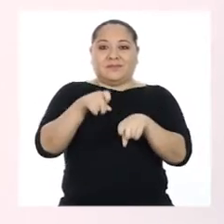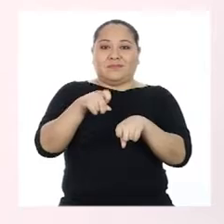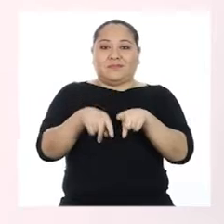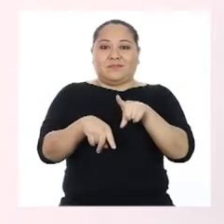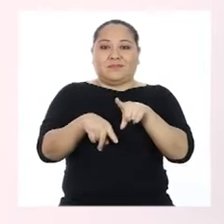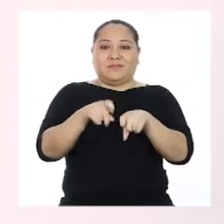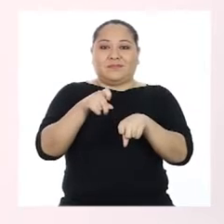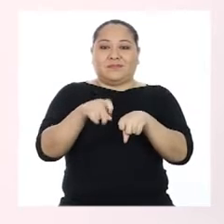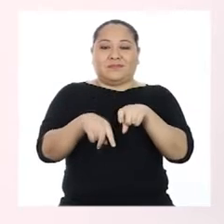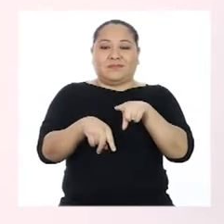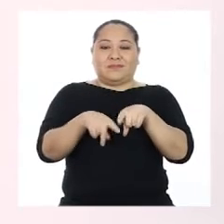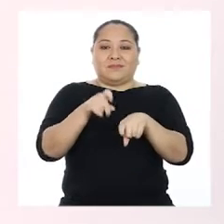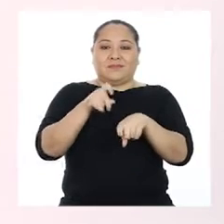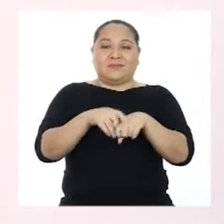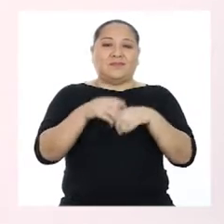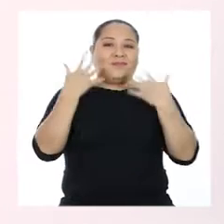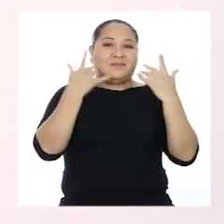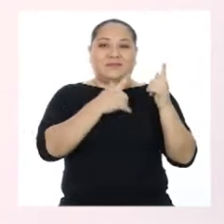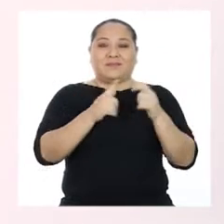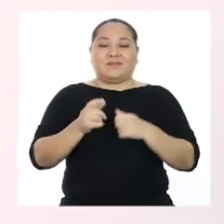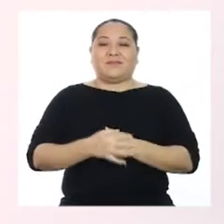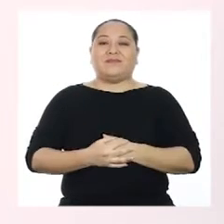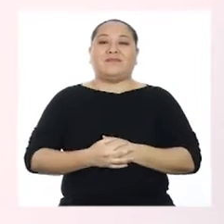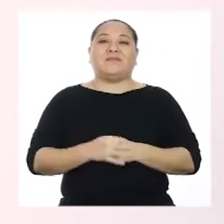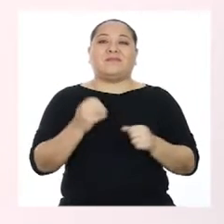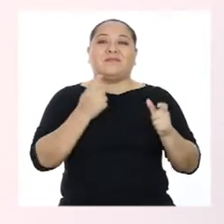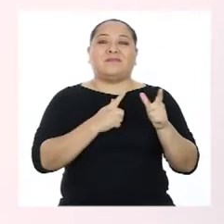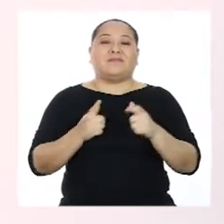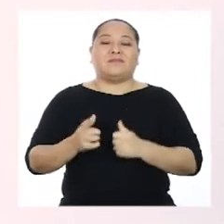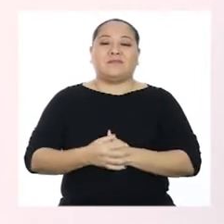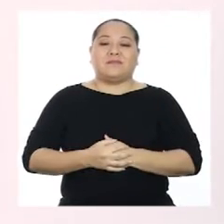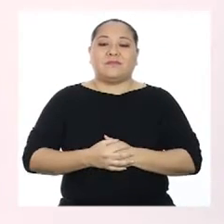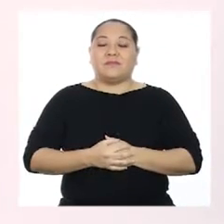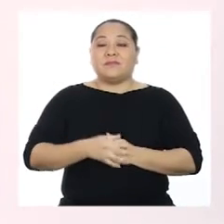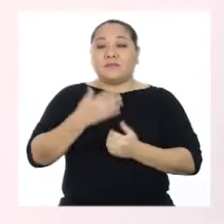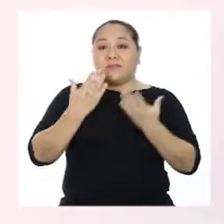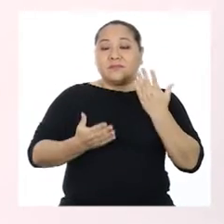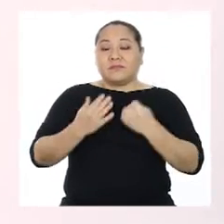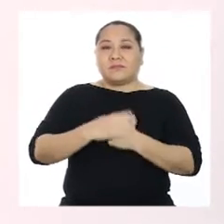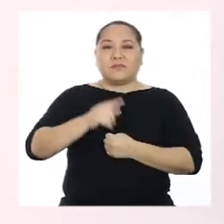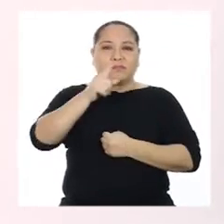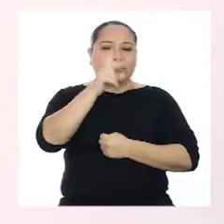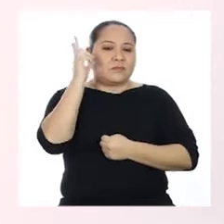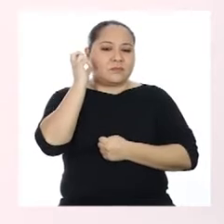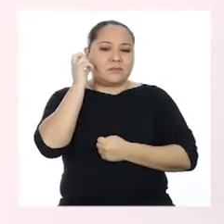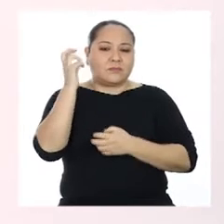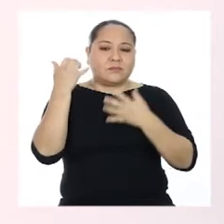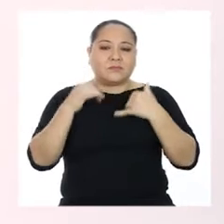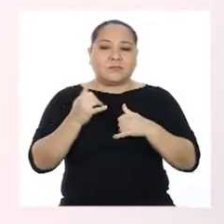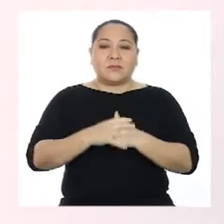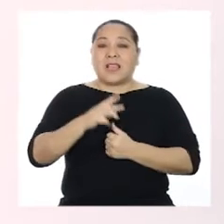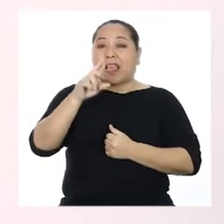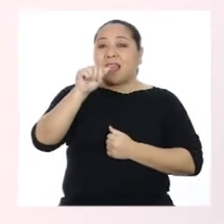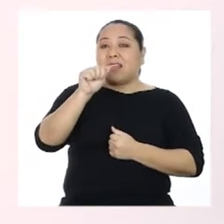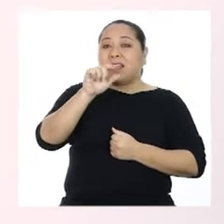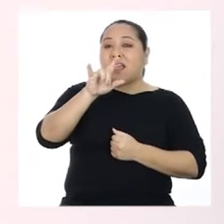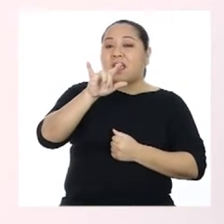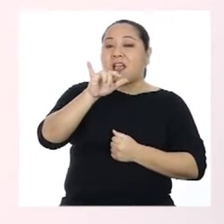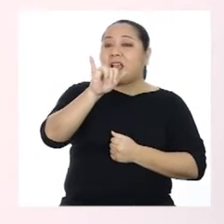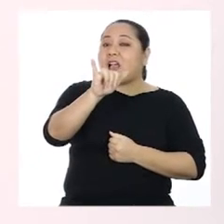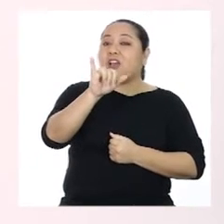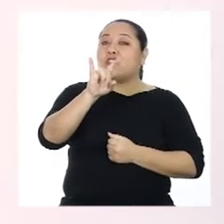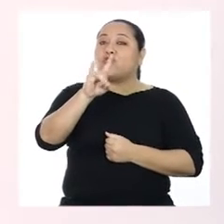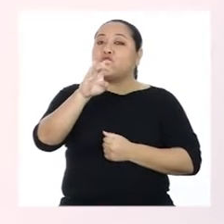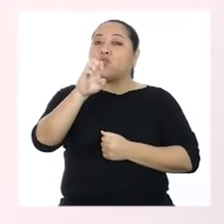Eso es. Y ya está. Estamos listos. ¿Seguro que han escuchado el juego Rayuela?